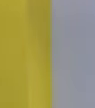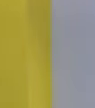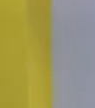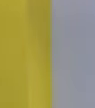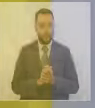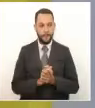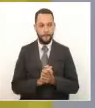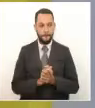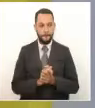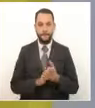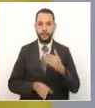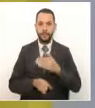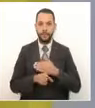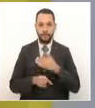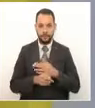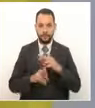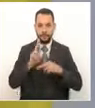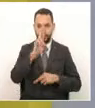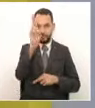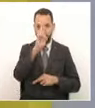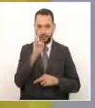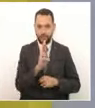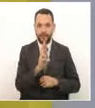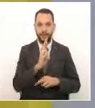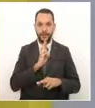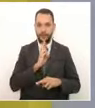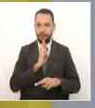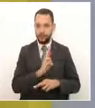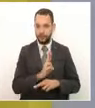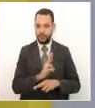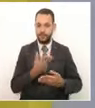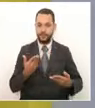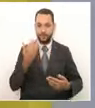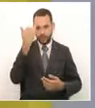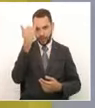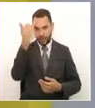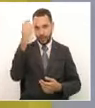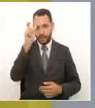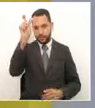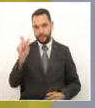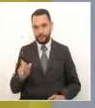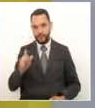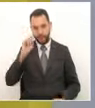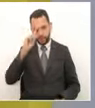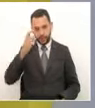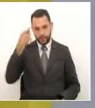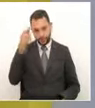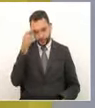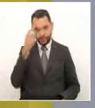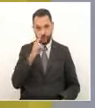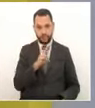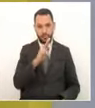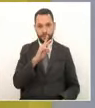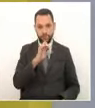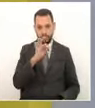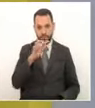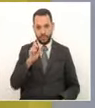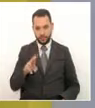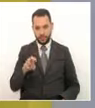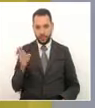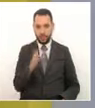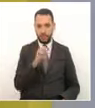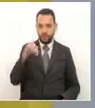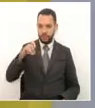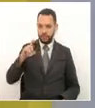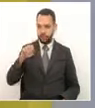Regresamos a Risaralda Responde. La iniciativa del gobernador Víctor Manuel Tamayo Vargas, cuyo propósito es el de